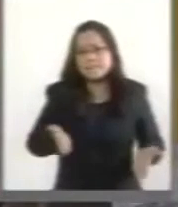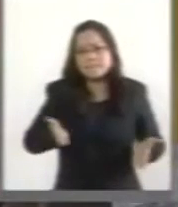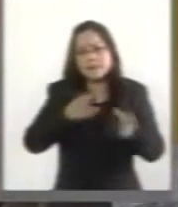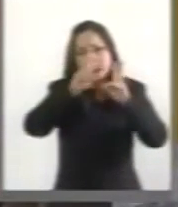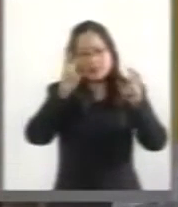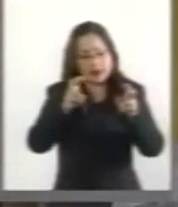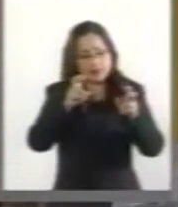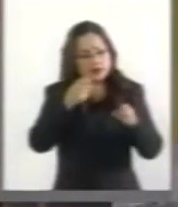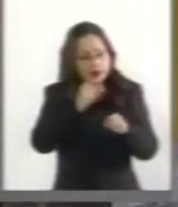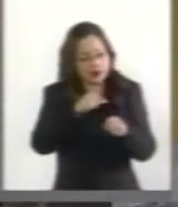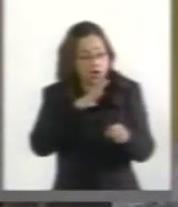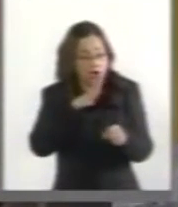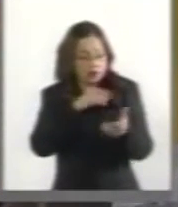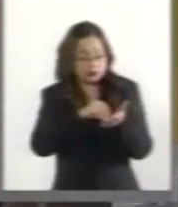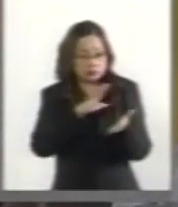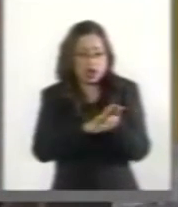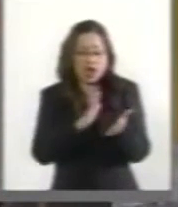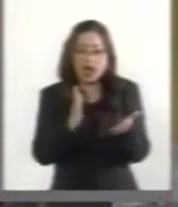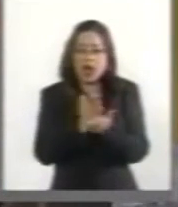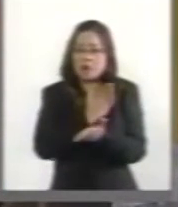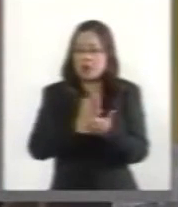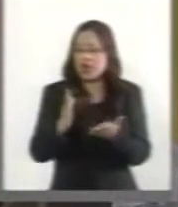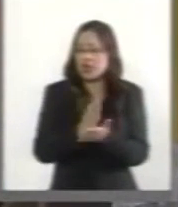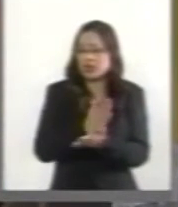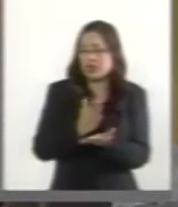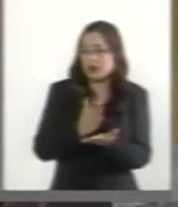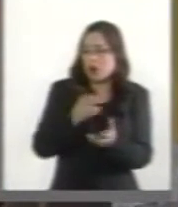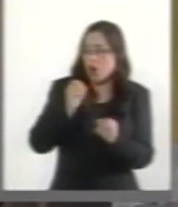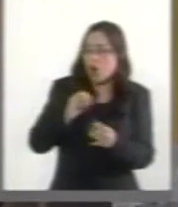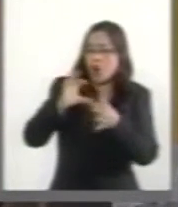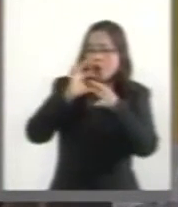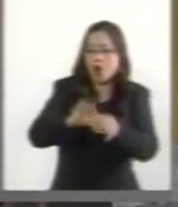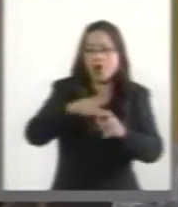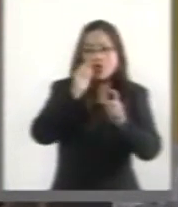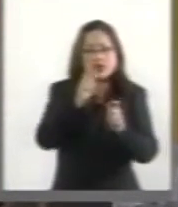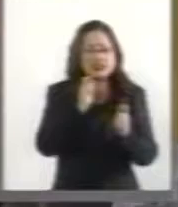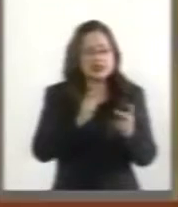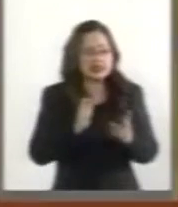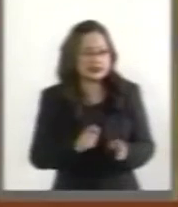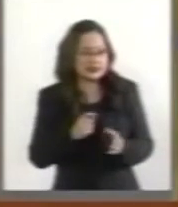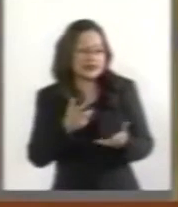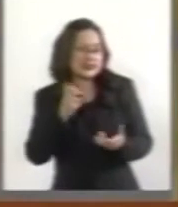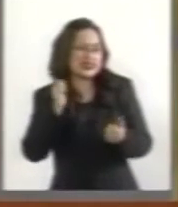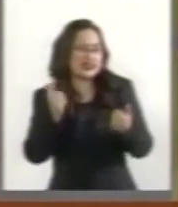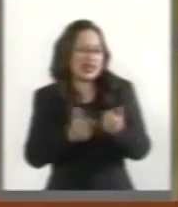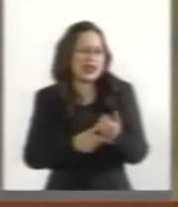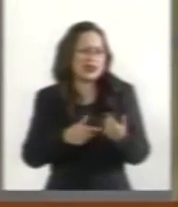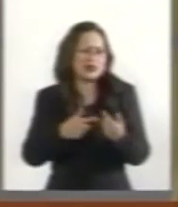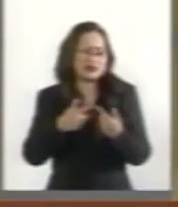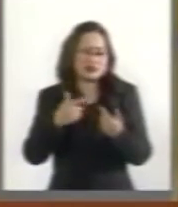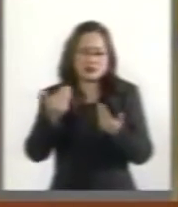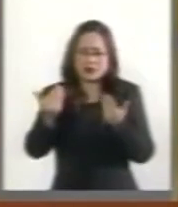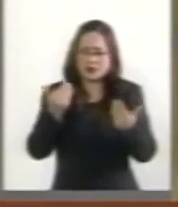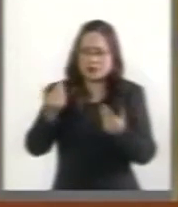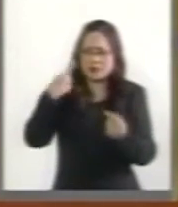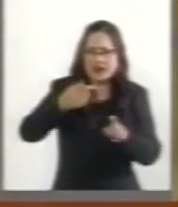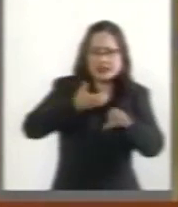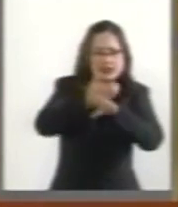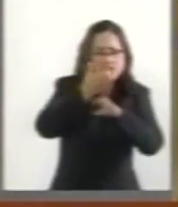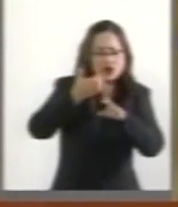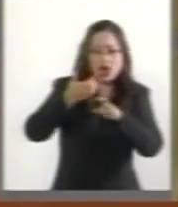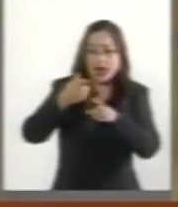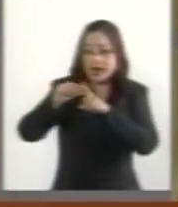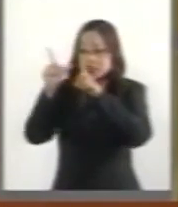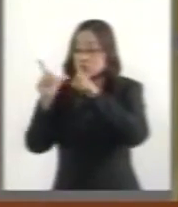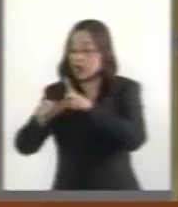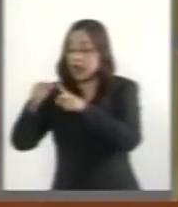tema, no se quede de manera aislada o no se interprete de manera de manera diferenciada en las entidades